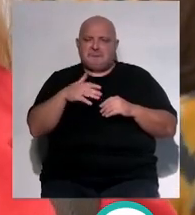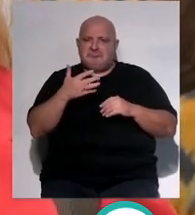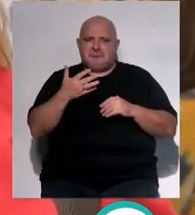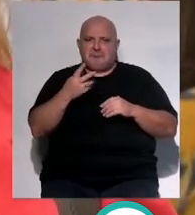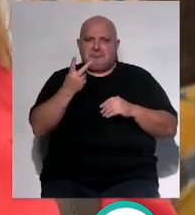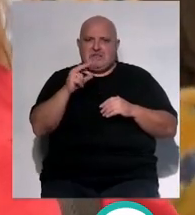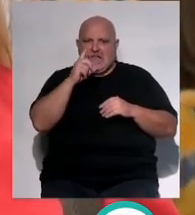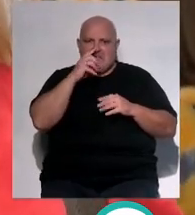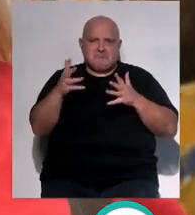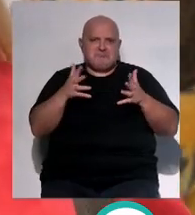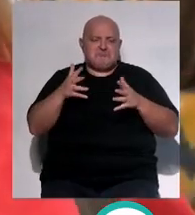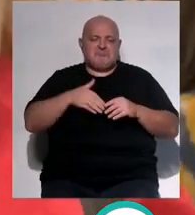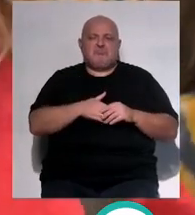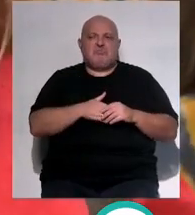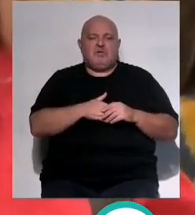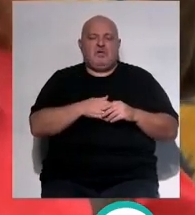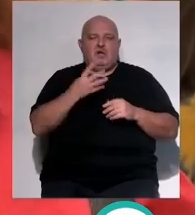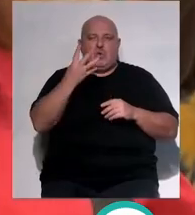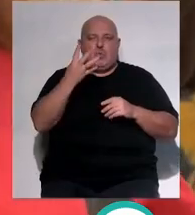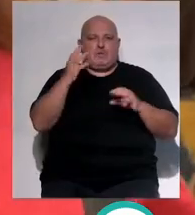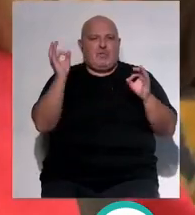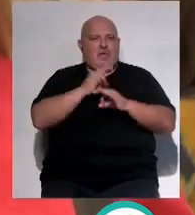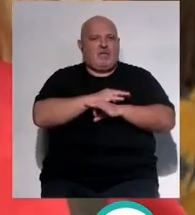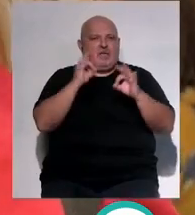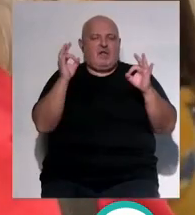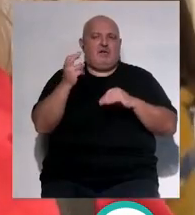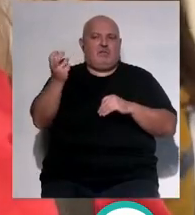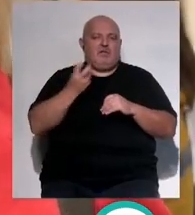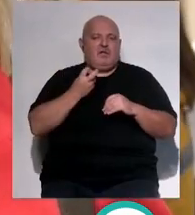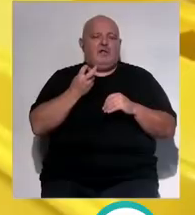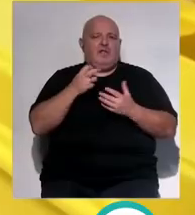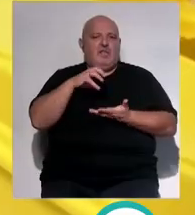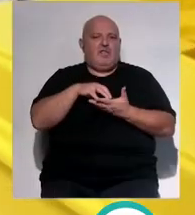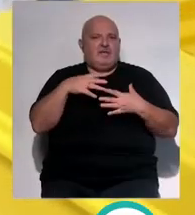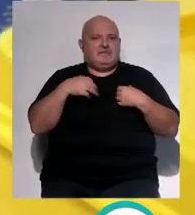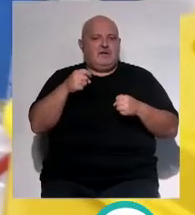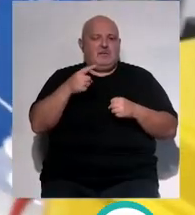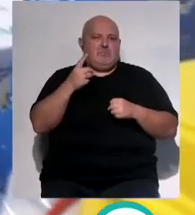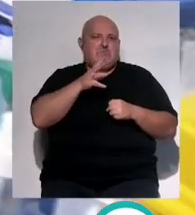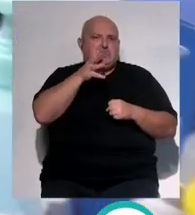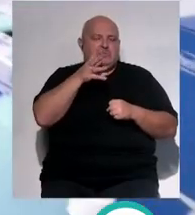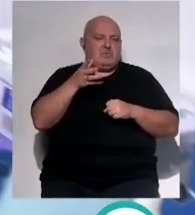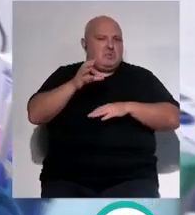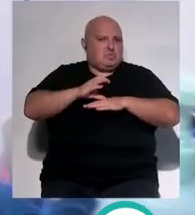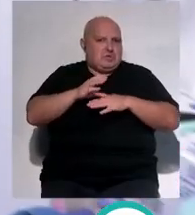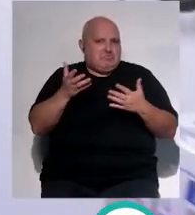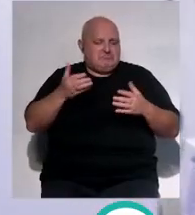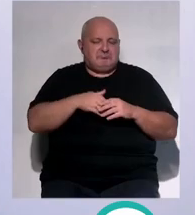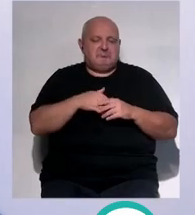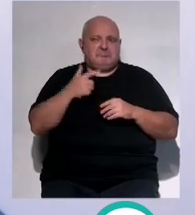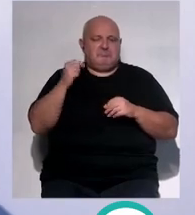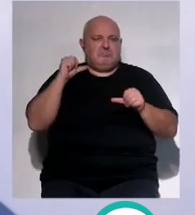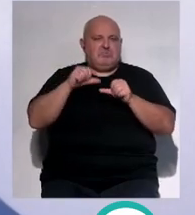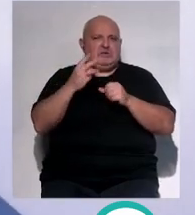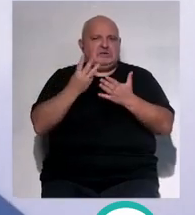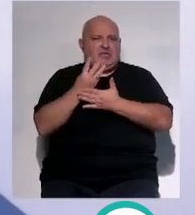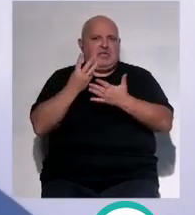de la veintena a las cuatro de la mañana acudió al centro de salud por un motivo de consulta que llevaba